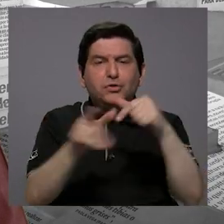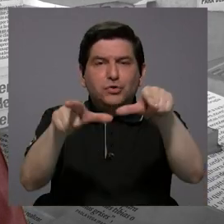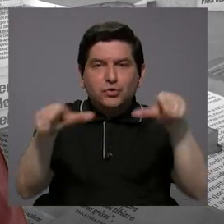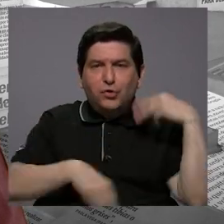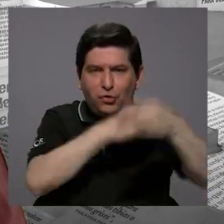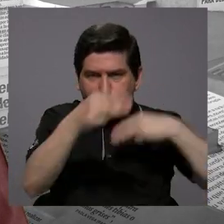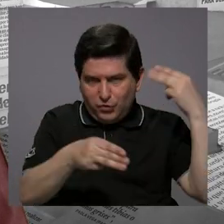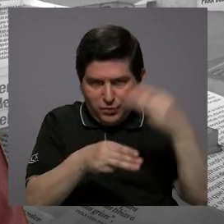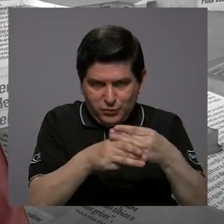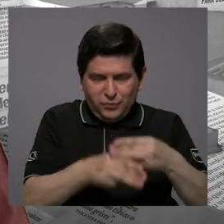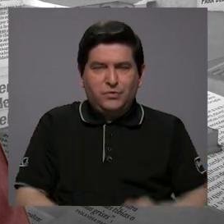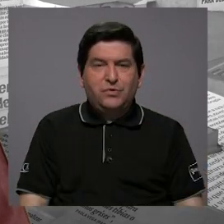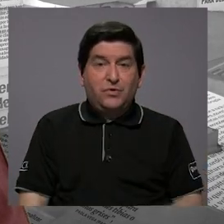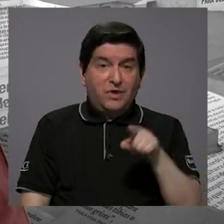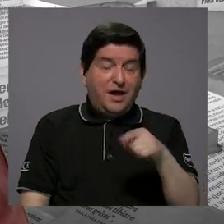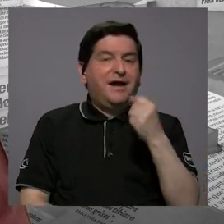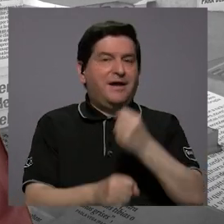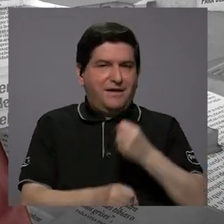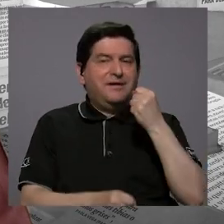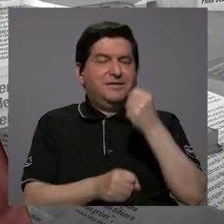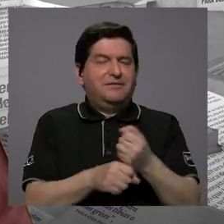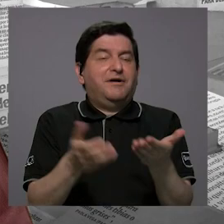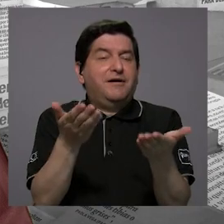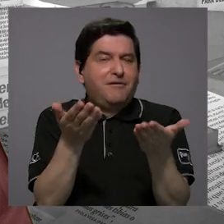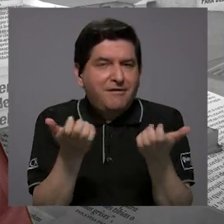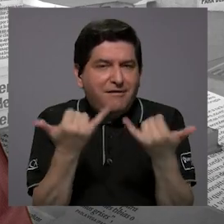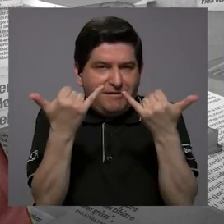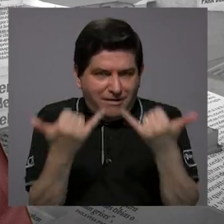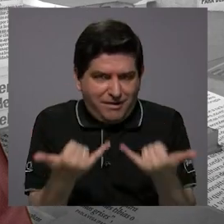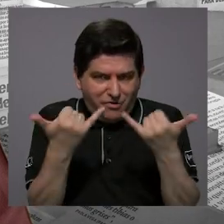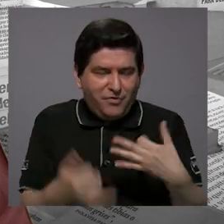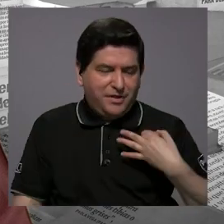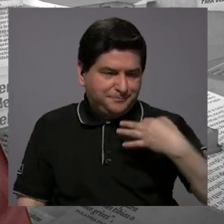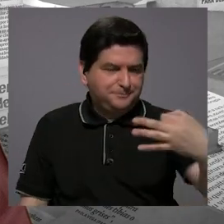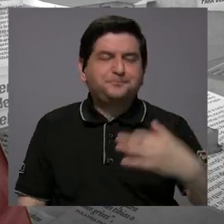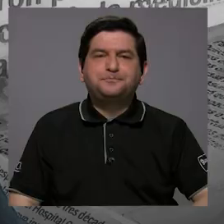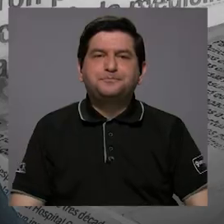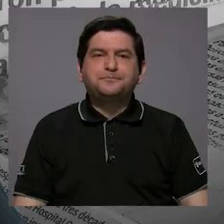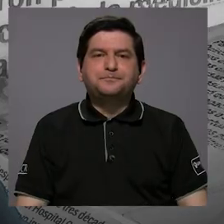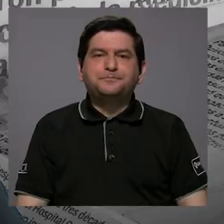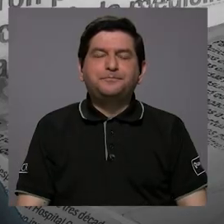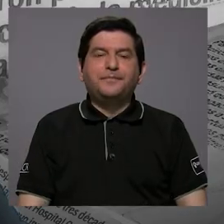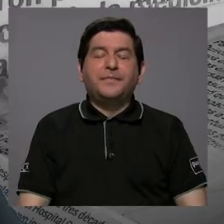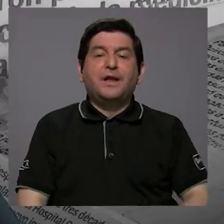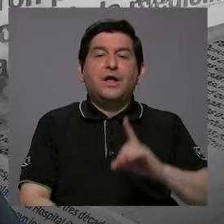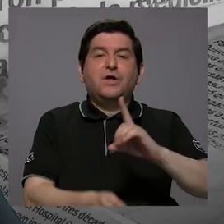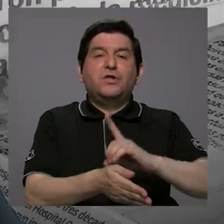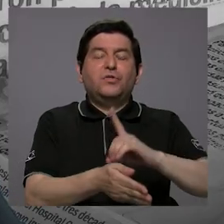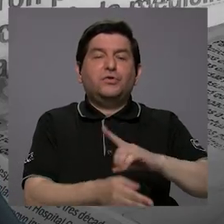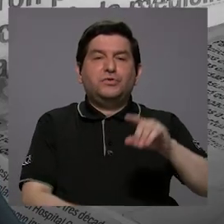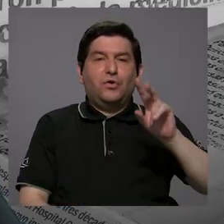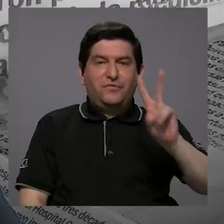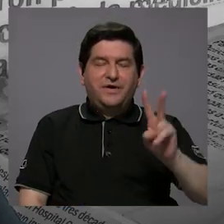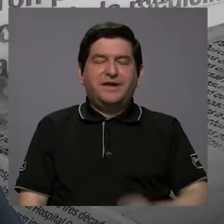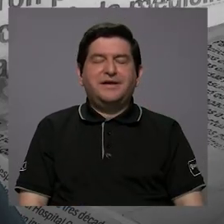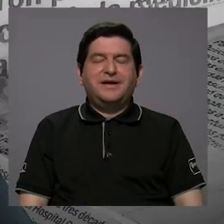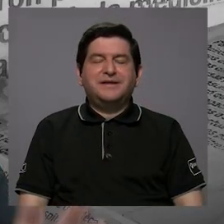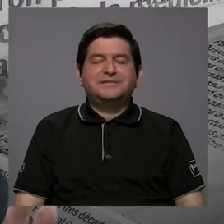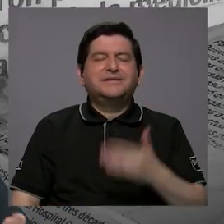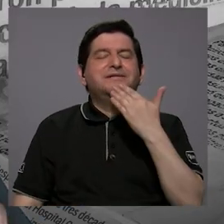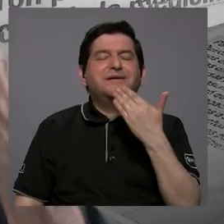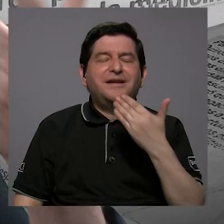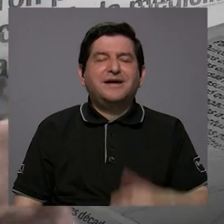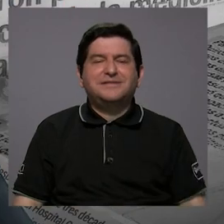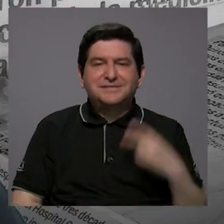cualquier país del mundo y eso es lo que se va a trabajar o lo que se está trabajando día con día. Doctor Vargas, le agradecemos su visita y